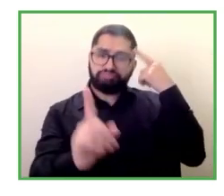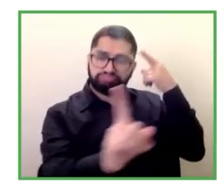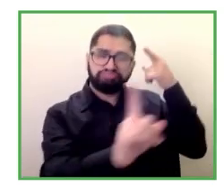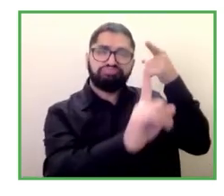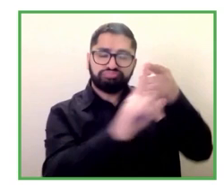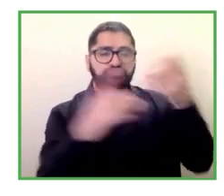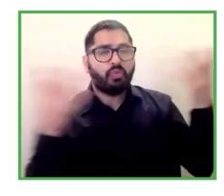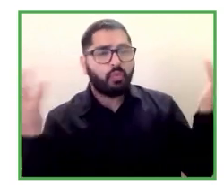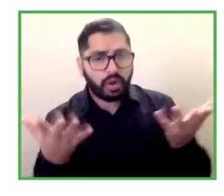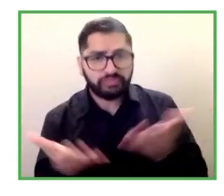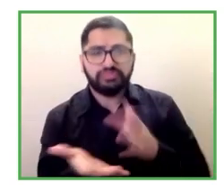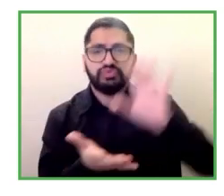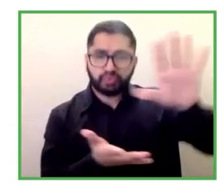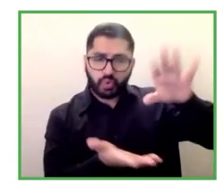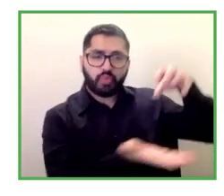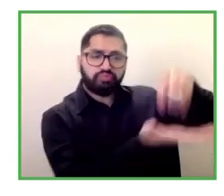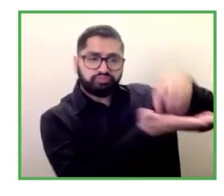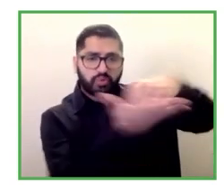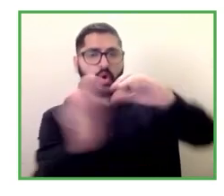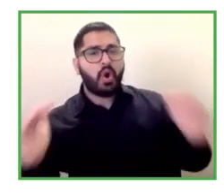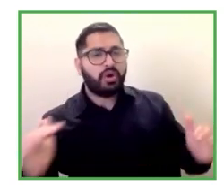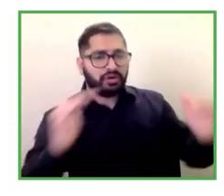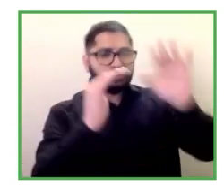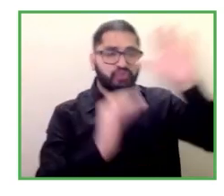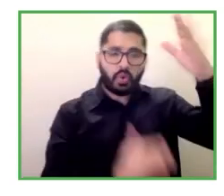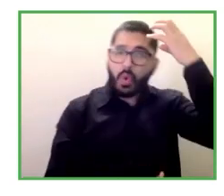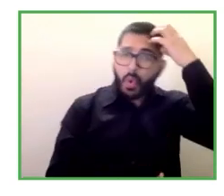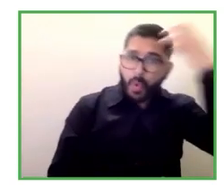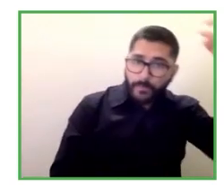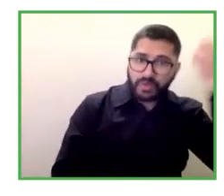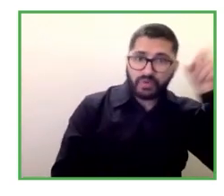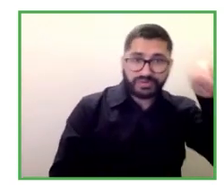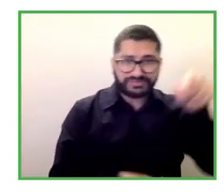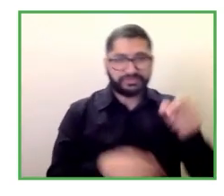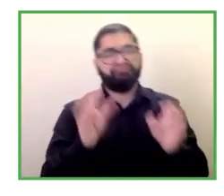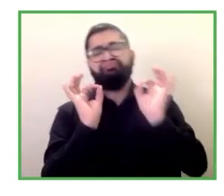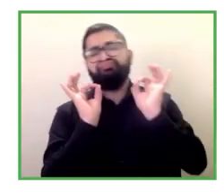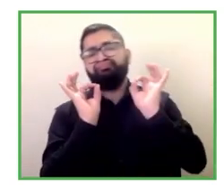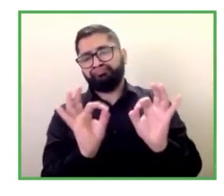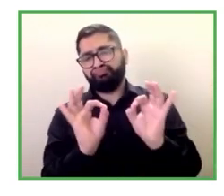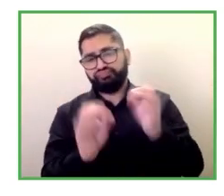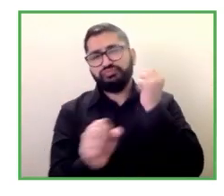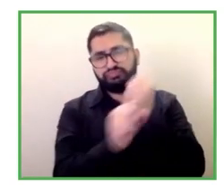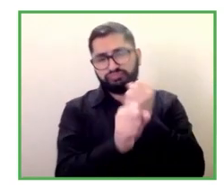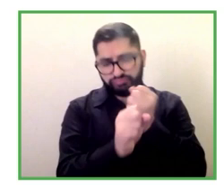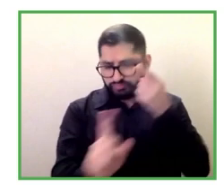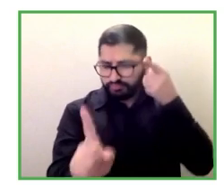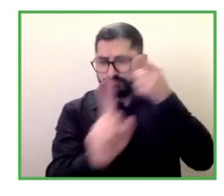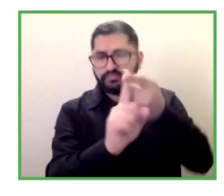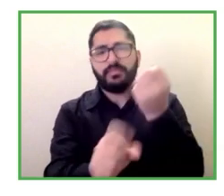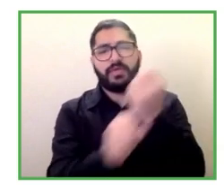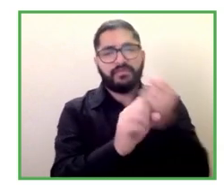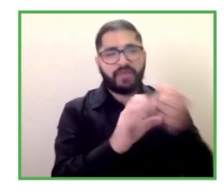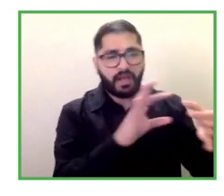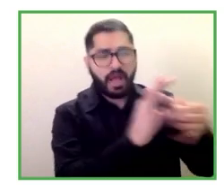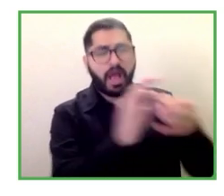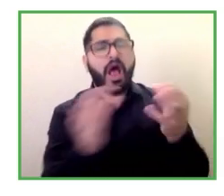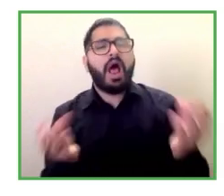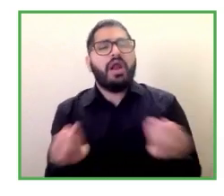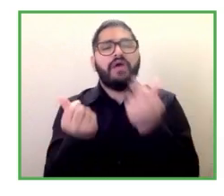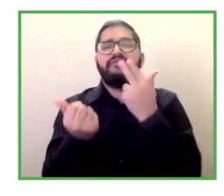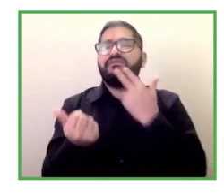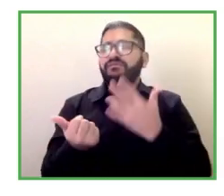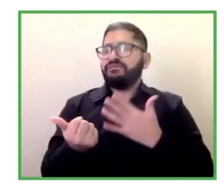capaces de mejorar la calidad normativa y la calidad de sus políticas públicas a través de un proyecto que intercambia que